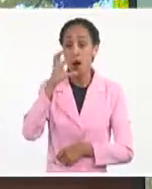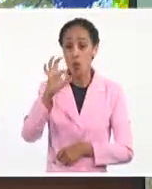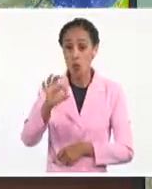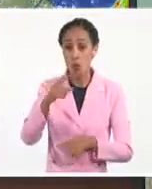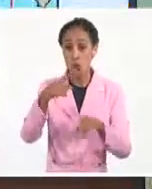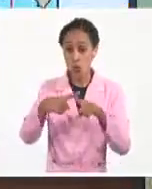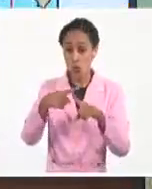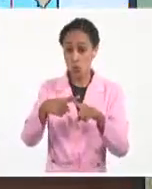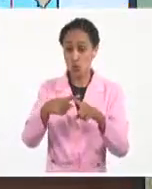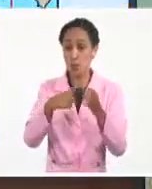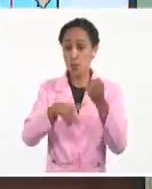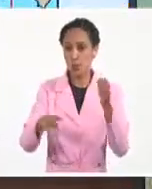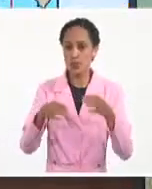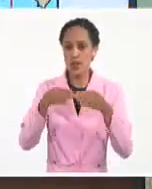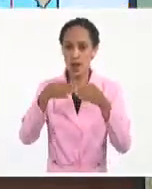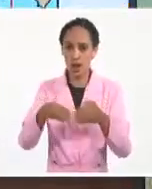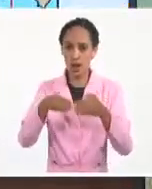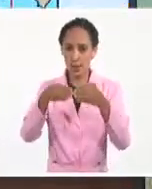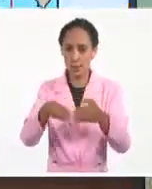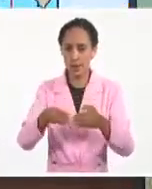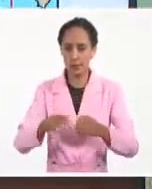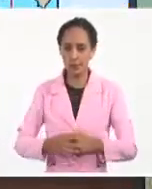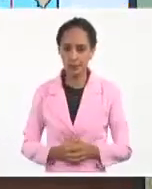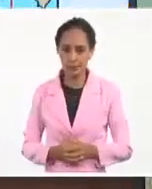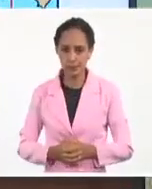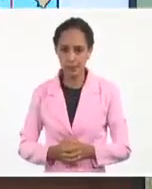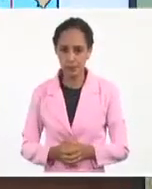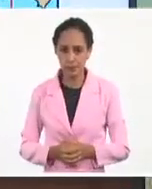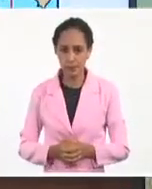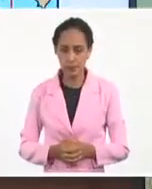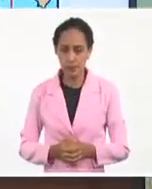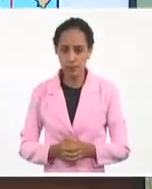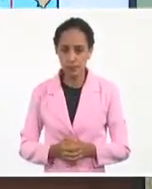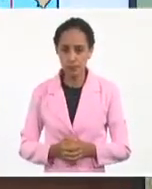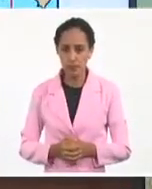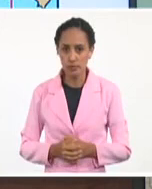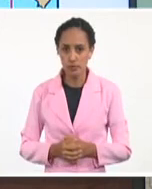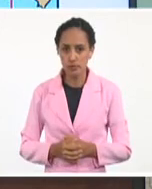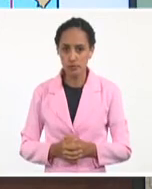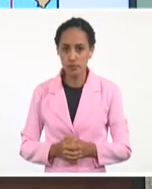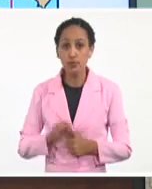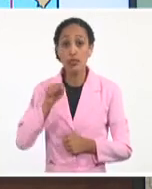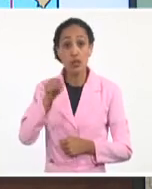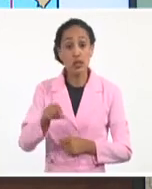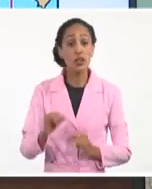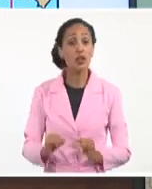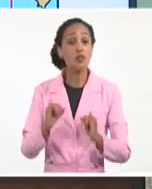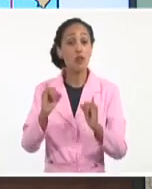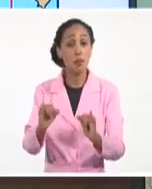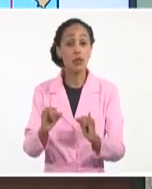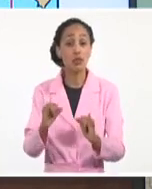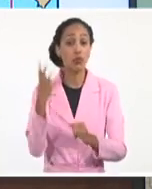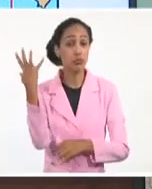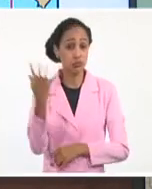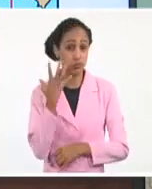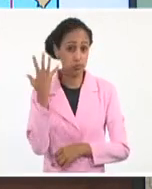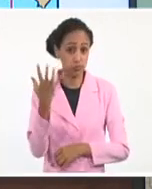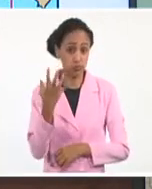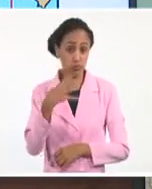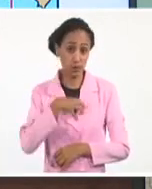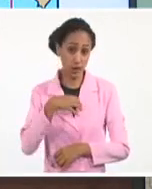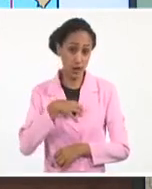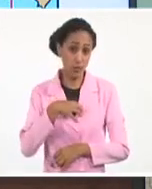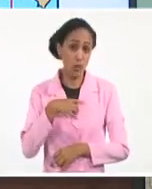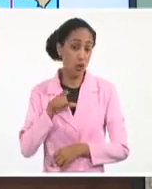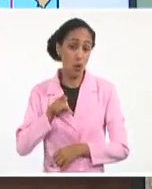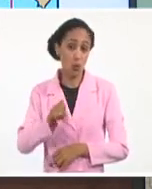de Gamma. Y estos son los modelos de pronóstico que tenemos para mostrarles a ustedes las últimas